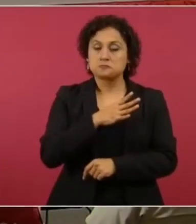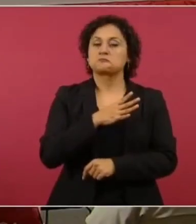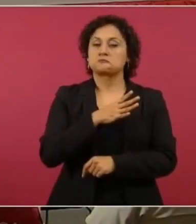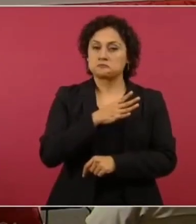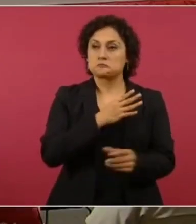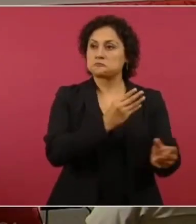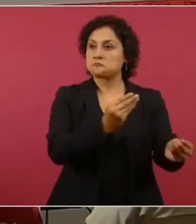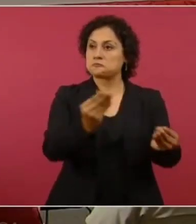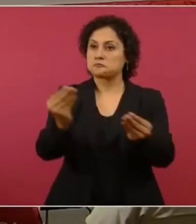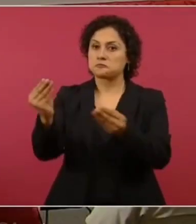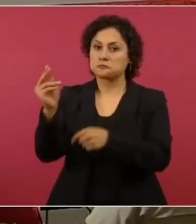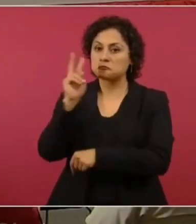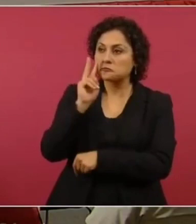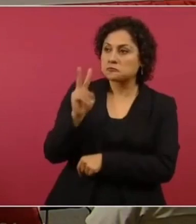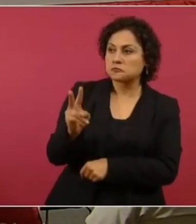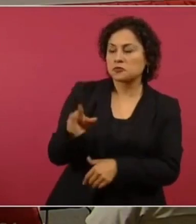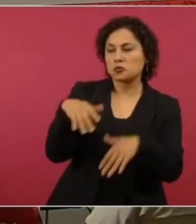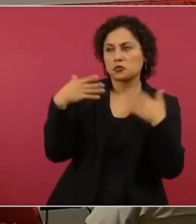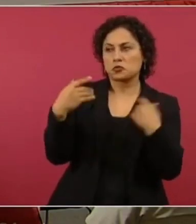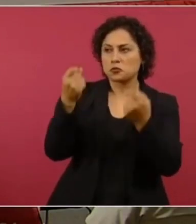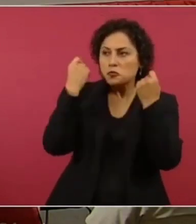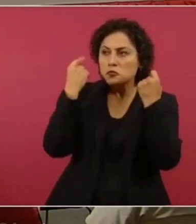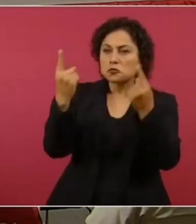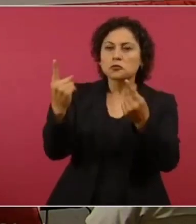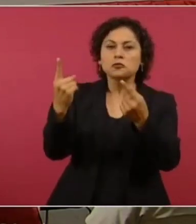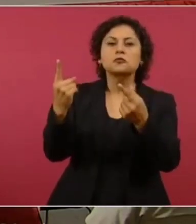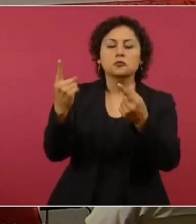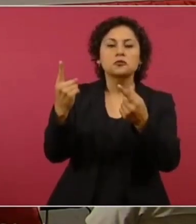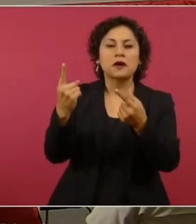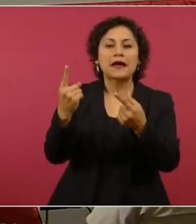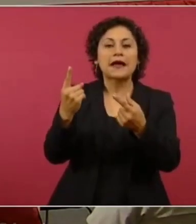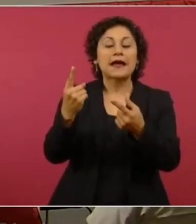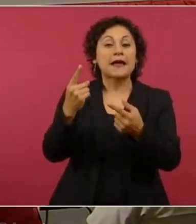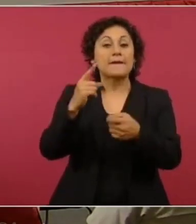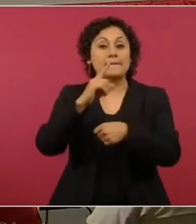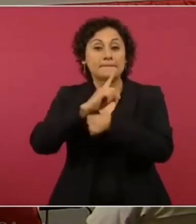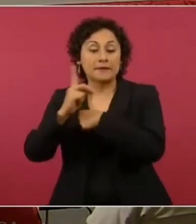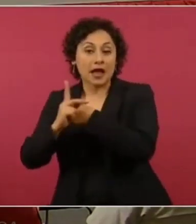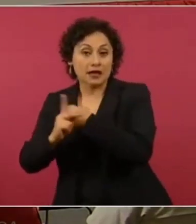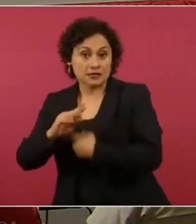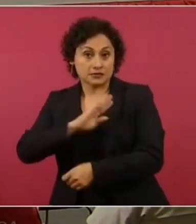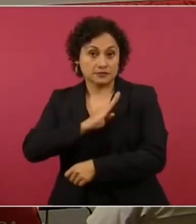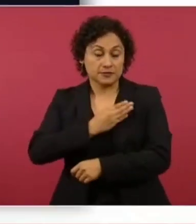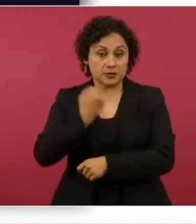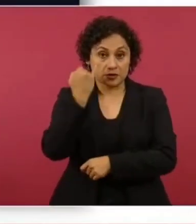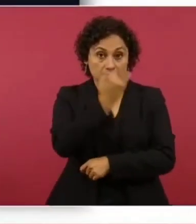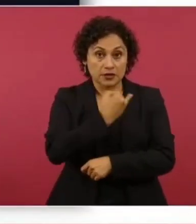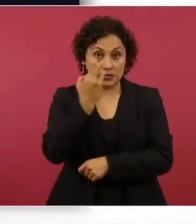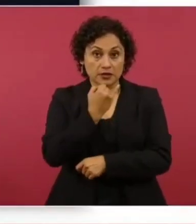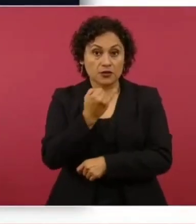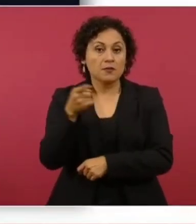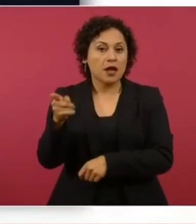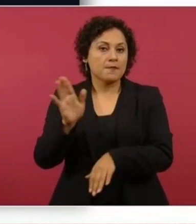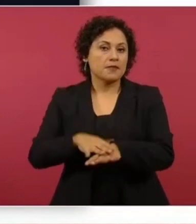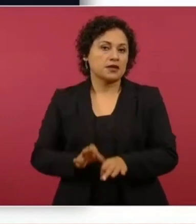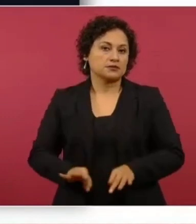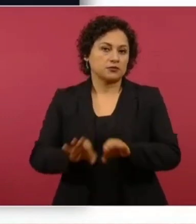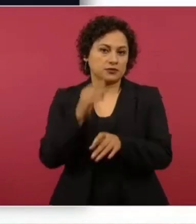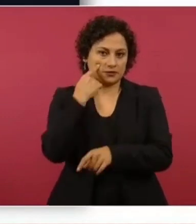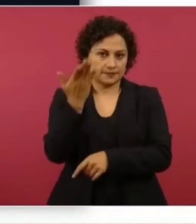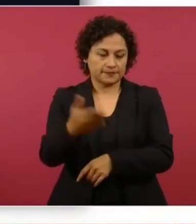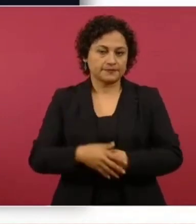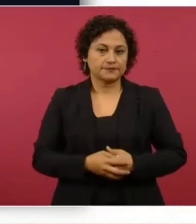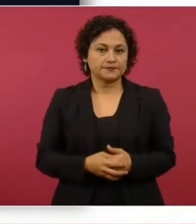más exitosos de Hispanoamérica, según la plataforma de medición Streamcharts.